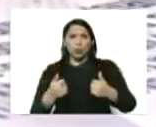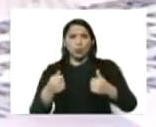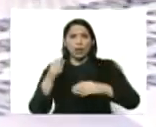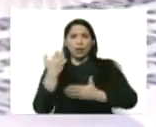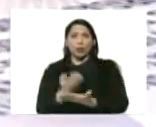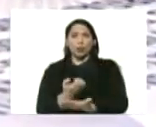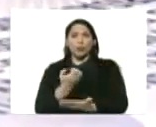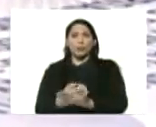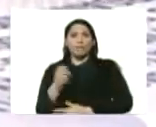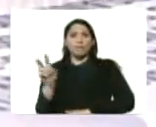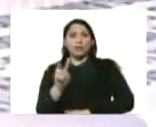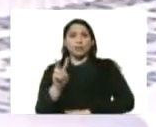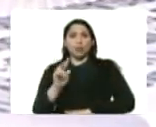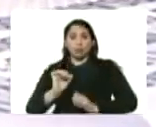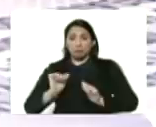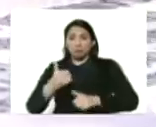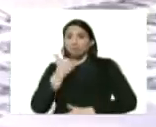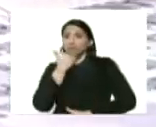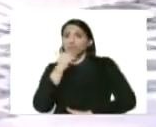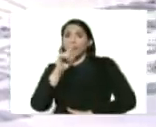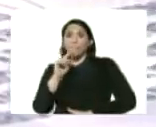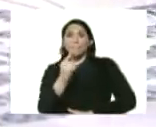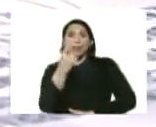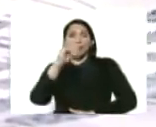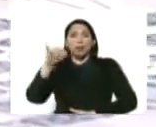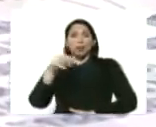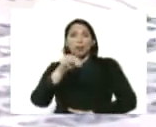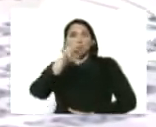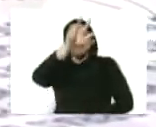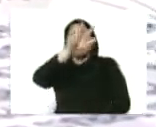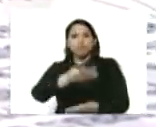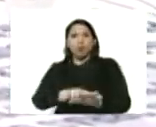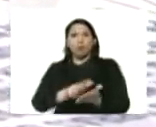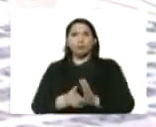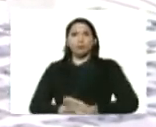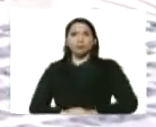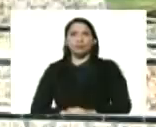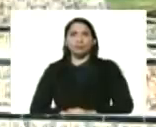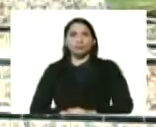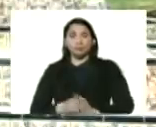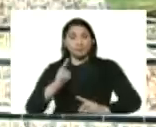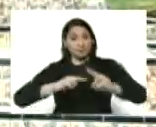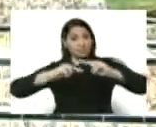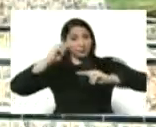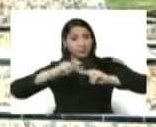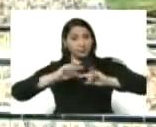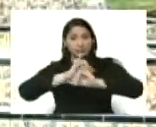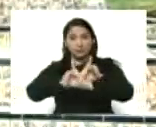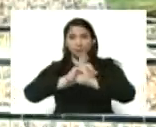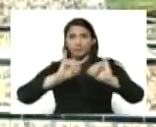Venezuela, a partir del 1 de junio. Aprobado. Sector construcción,